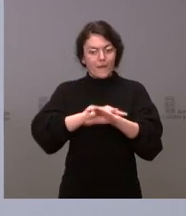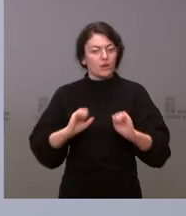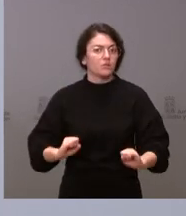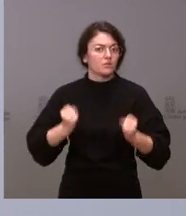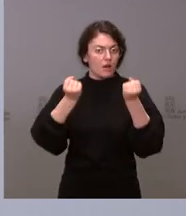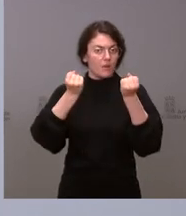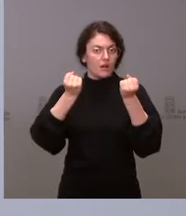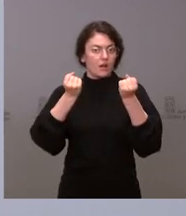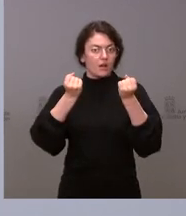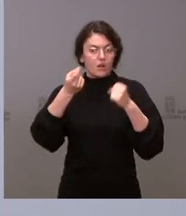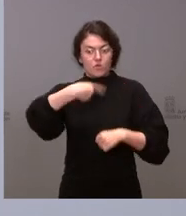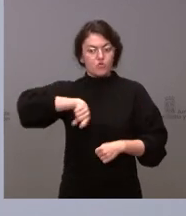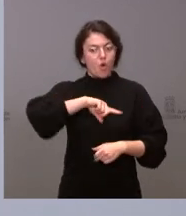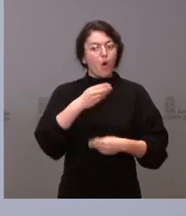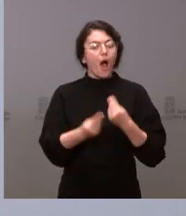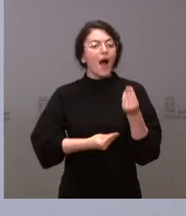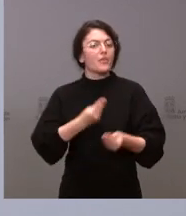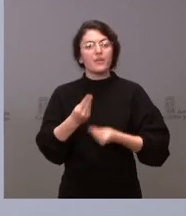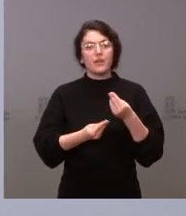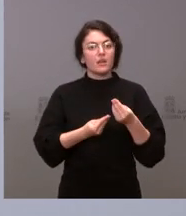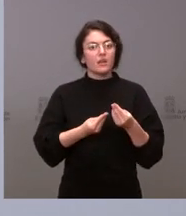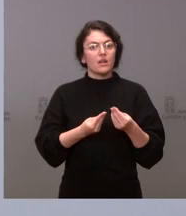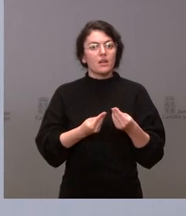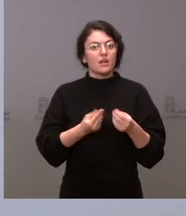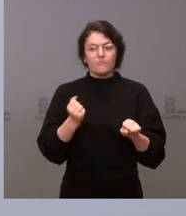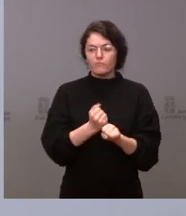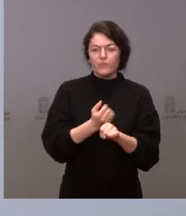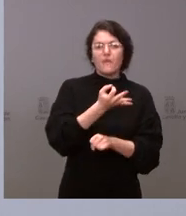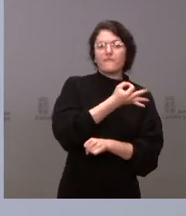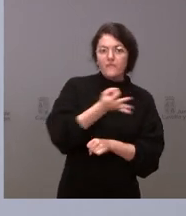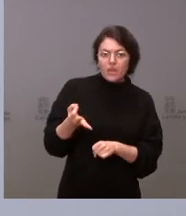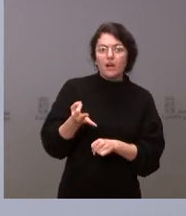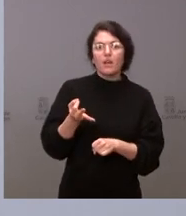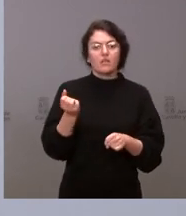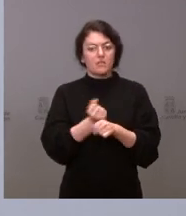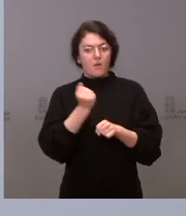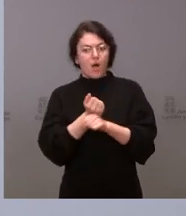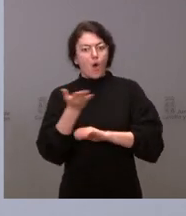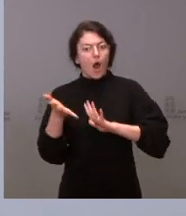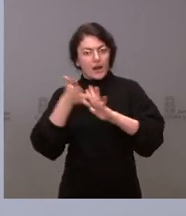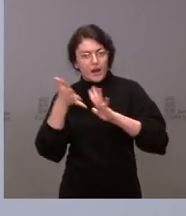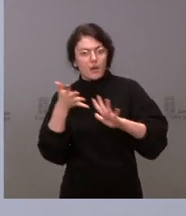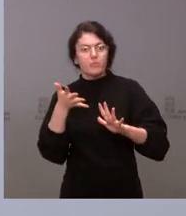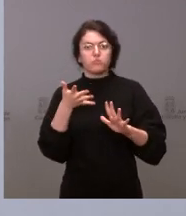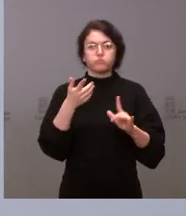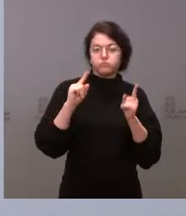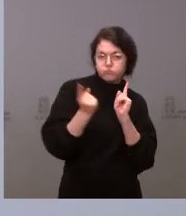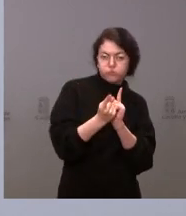actuemos, como he dicho antes, con eficacia, que actuemos con rapidez, con cercanía.